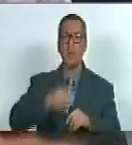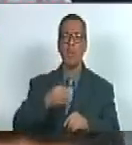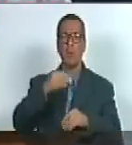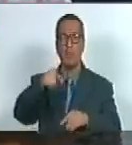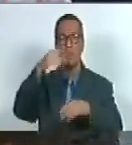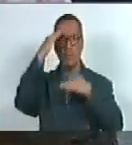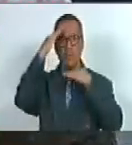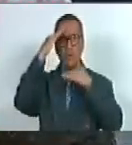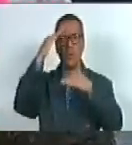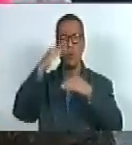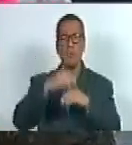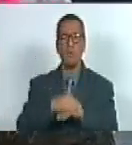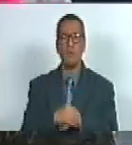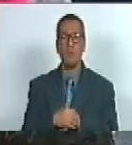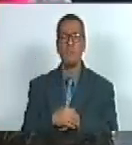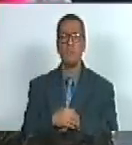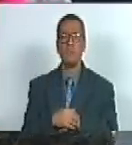saludo